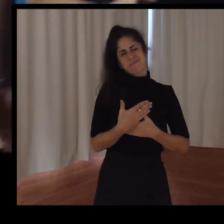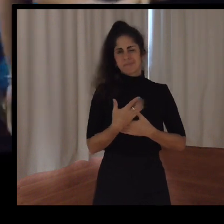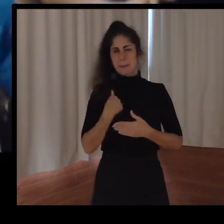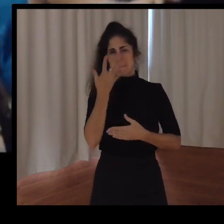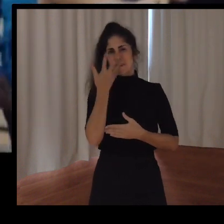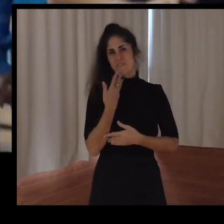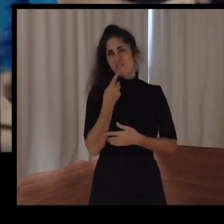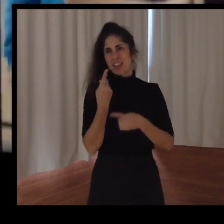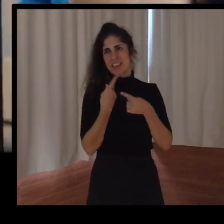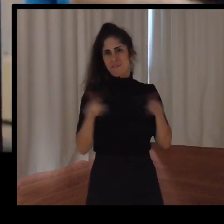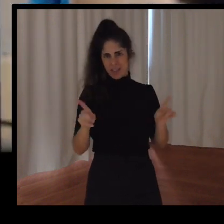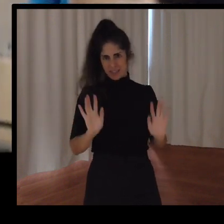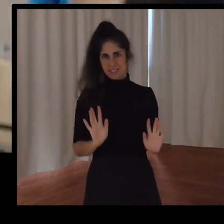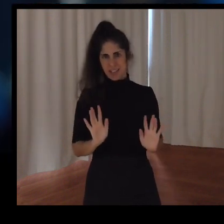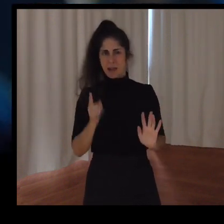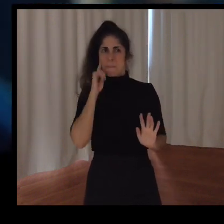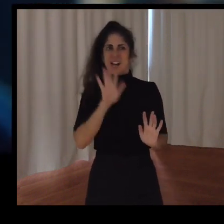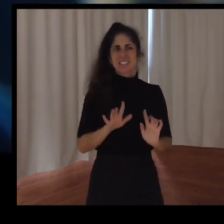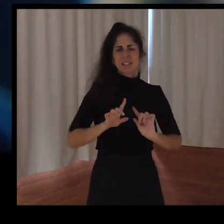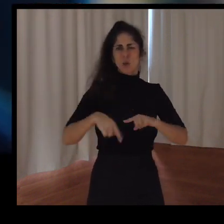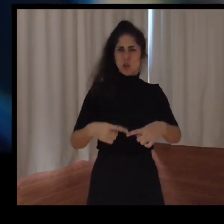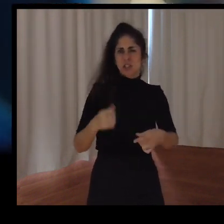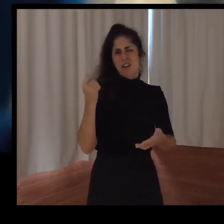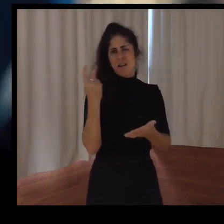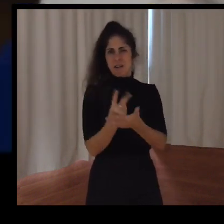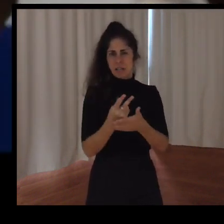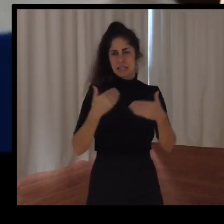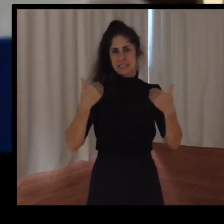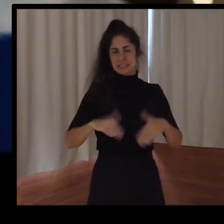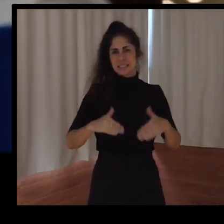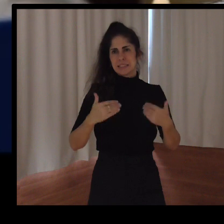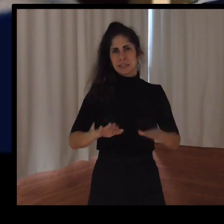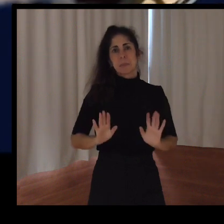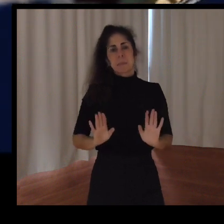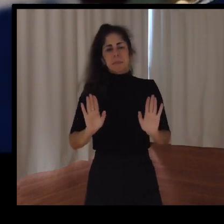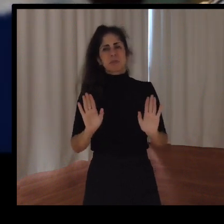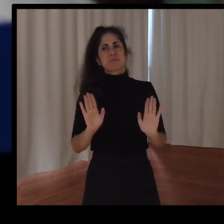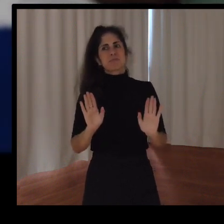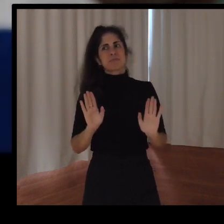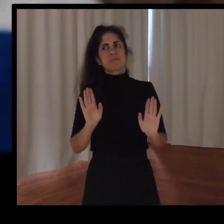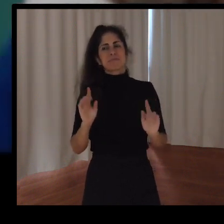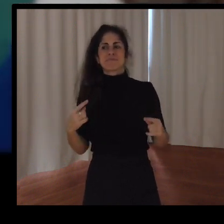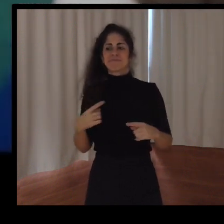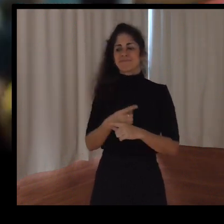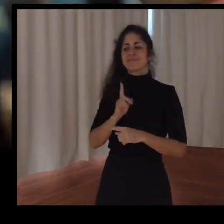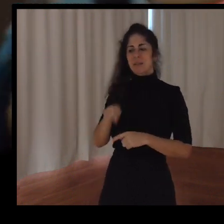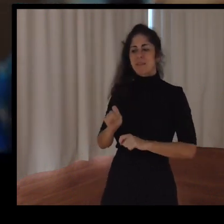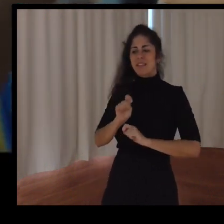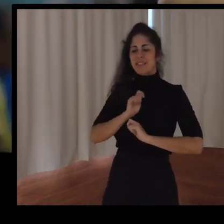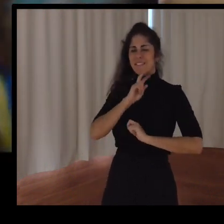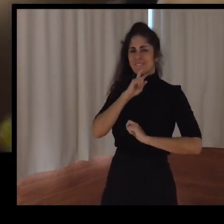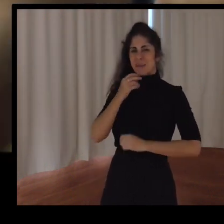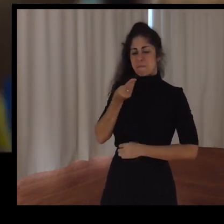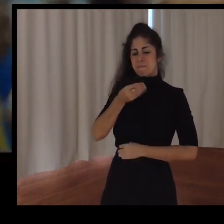reto para el día a día. Sin embargo, muchas veces puede ser un valor añadido. Os voy